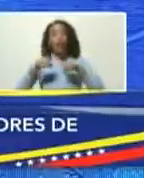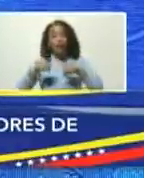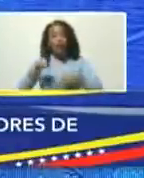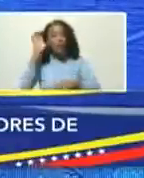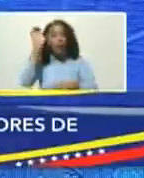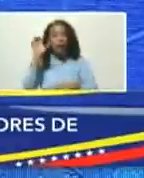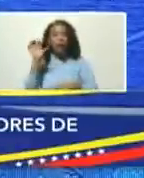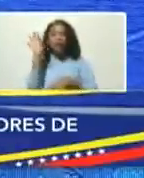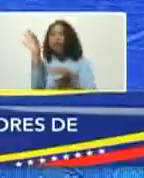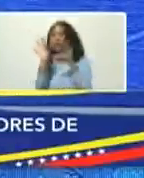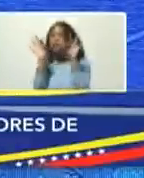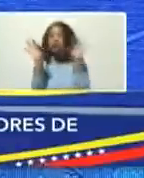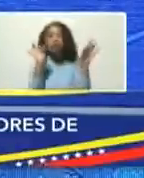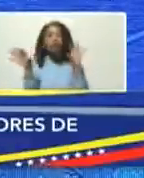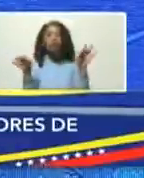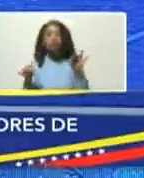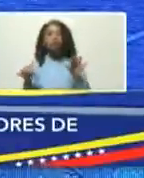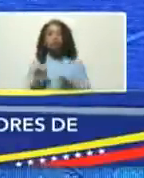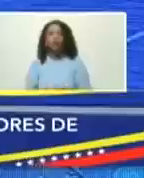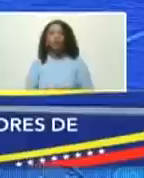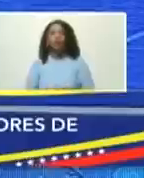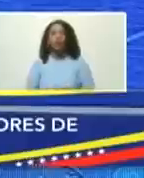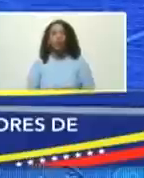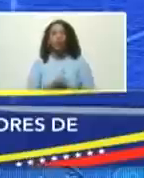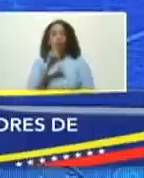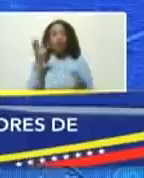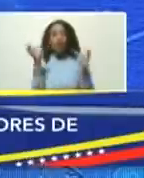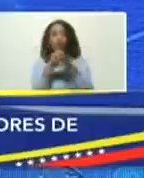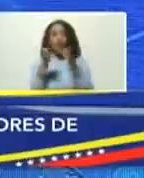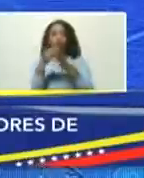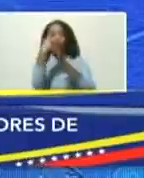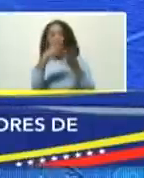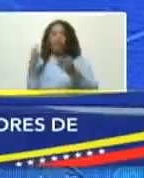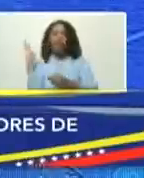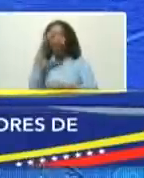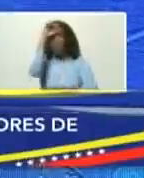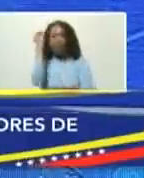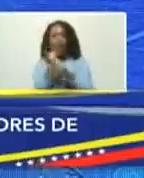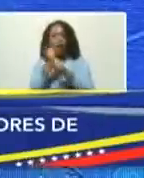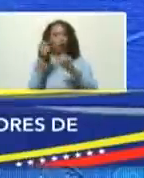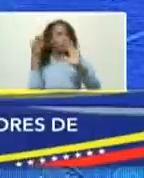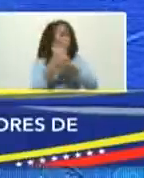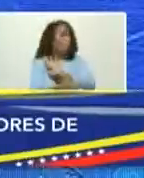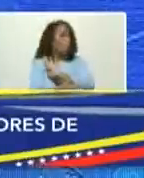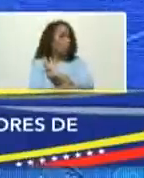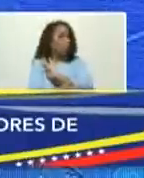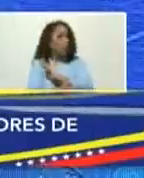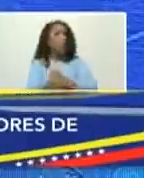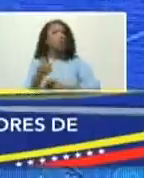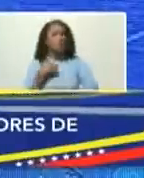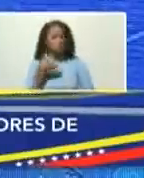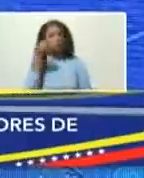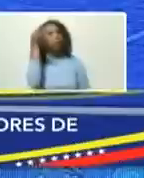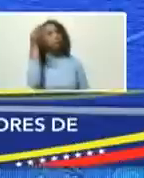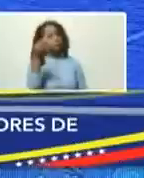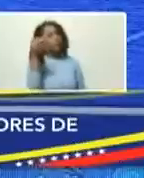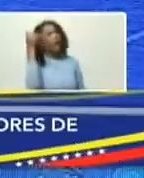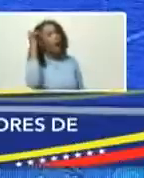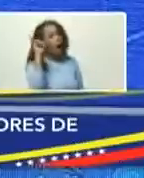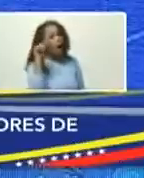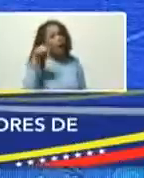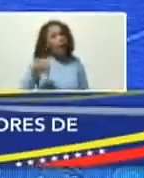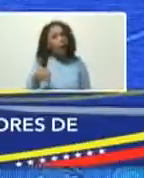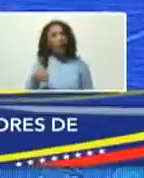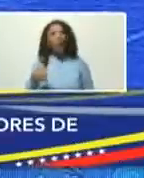tomando en cuenta un conjunto de variables que se venían trabajando y estoy seguro que esto es